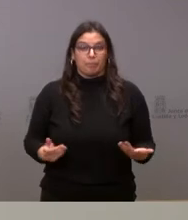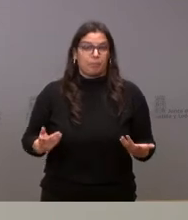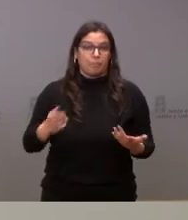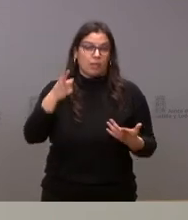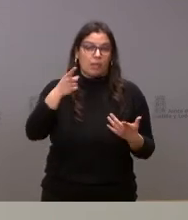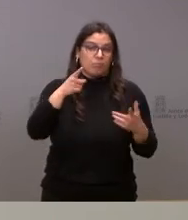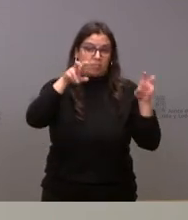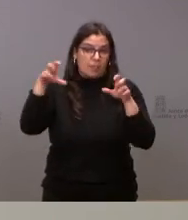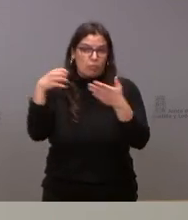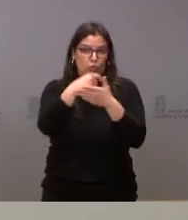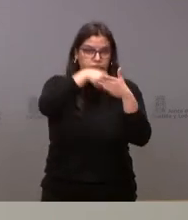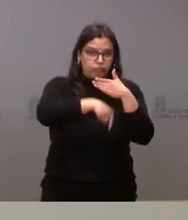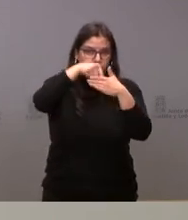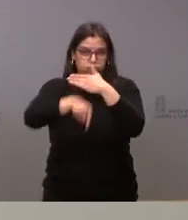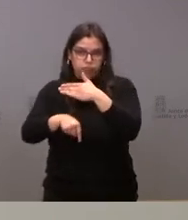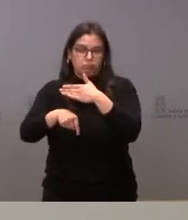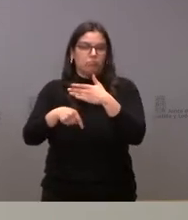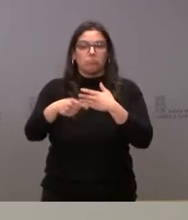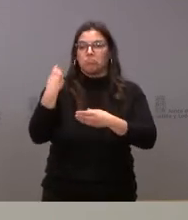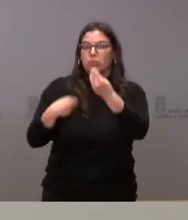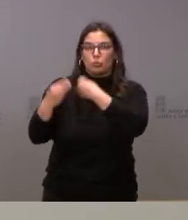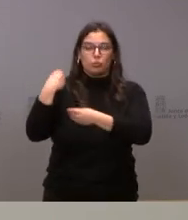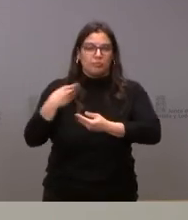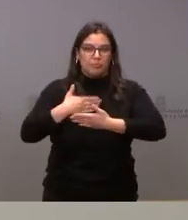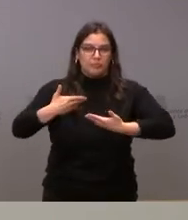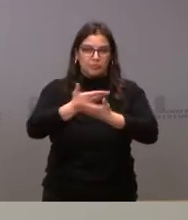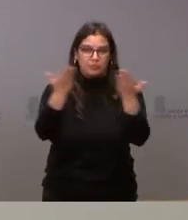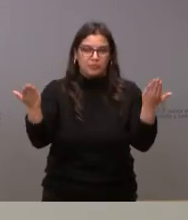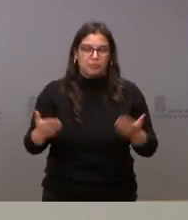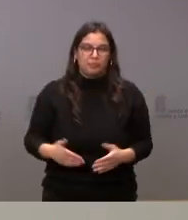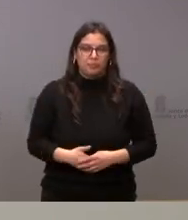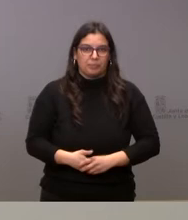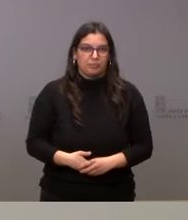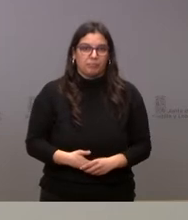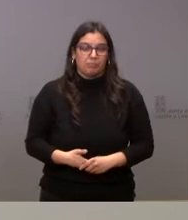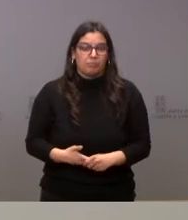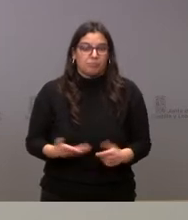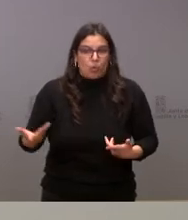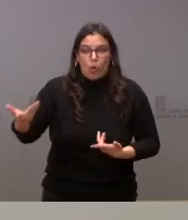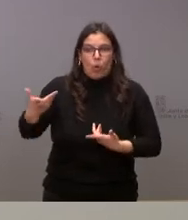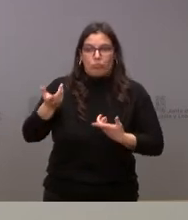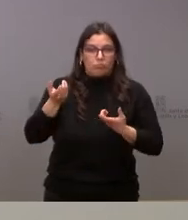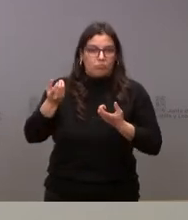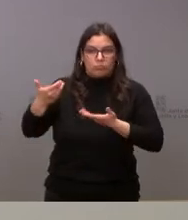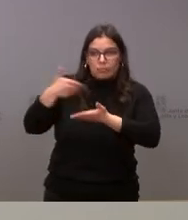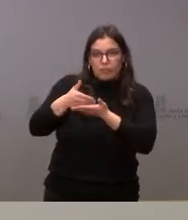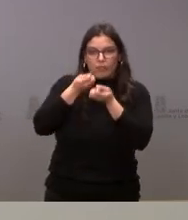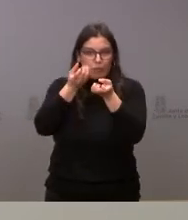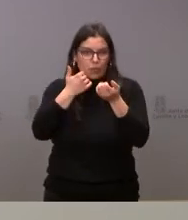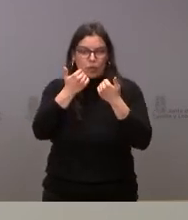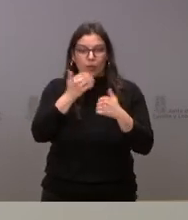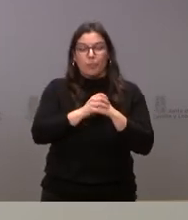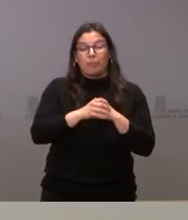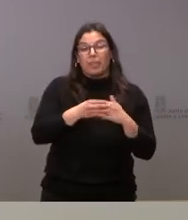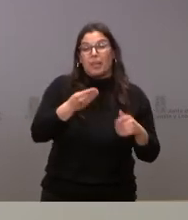asuntos y otros pueden ustedes formular cualquier tipo de pregunta o petición de información. Cuestiones